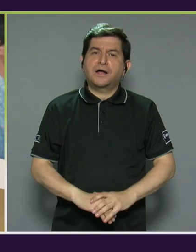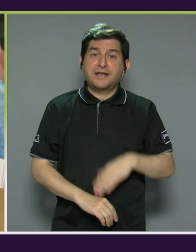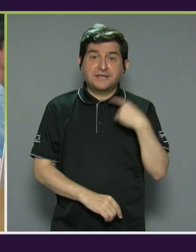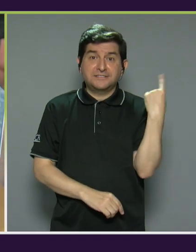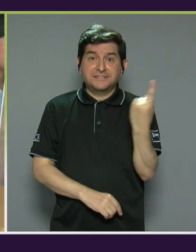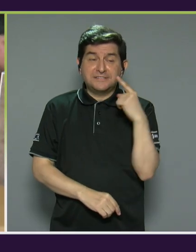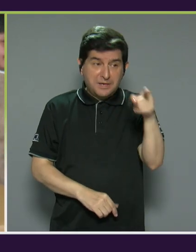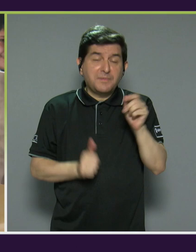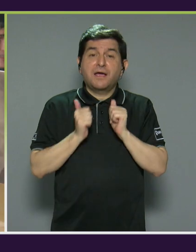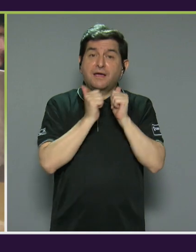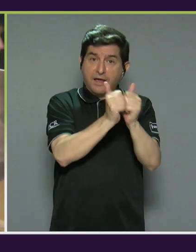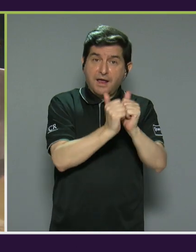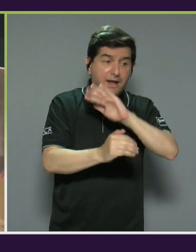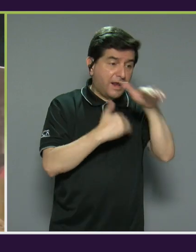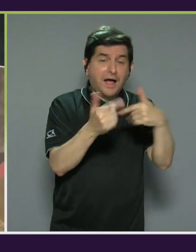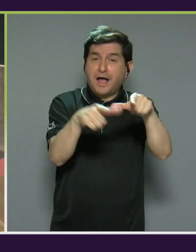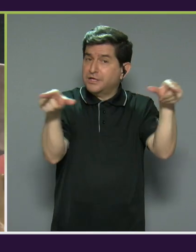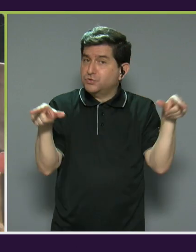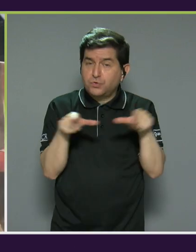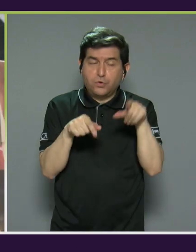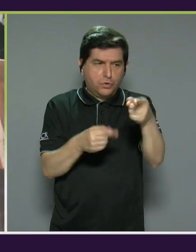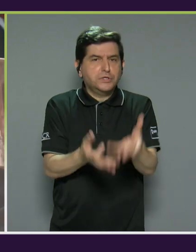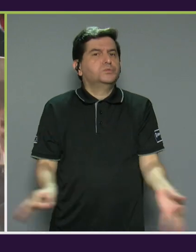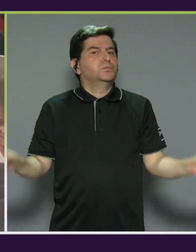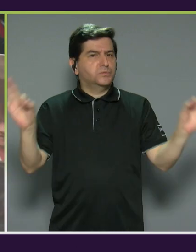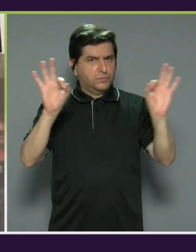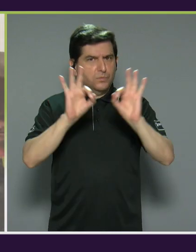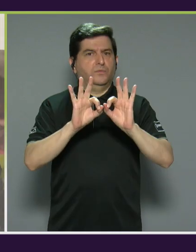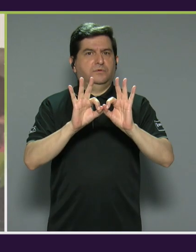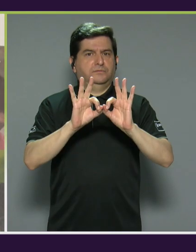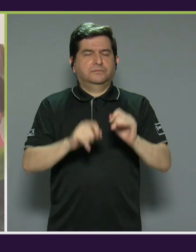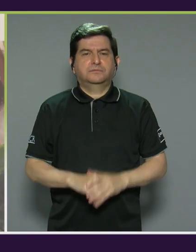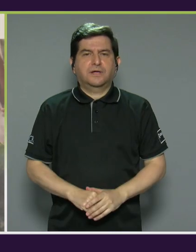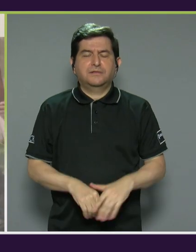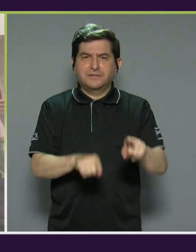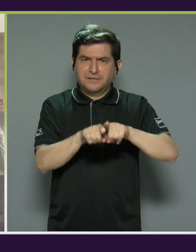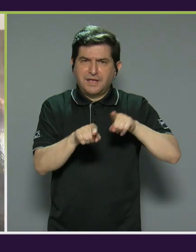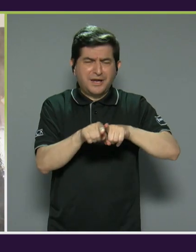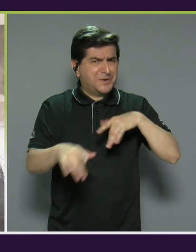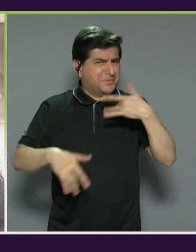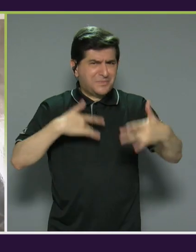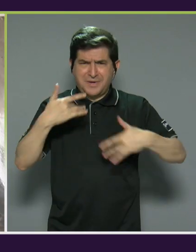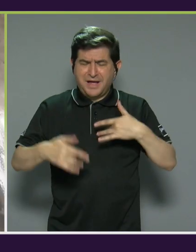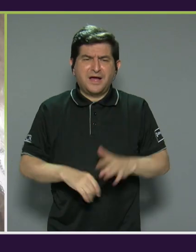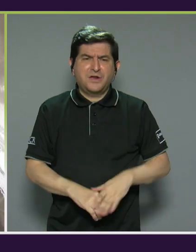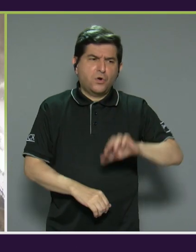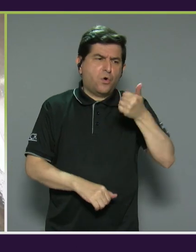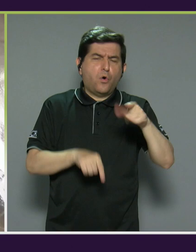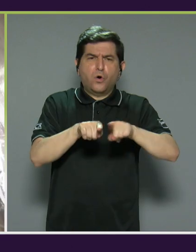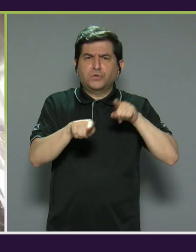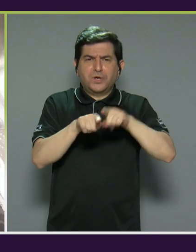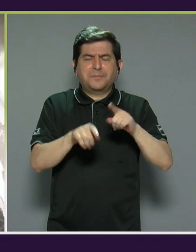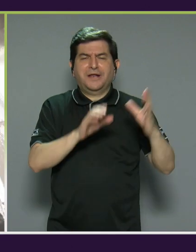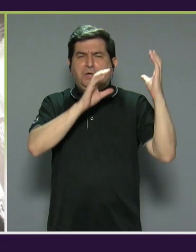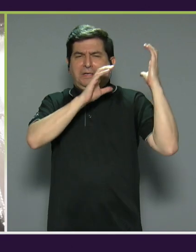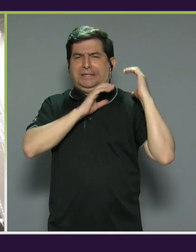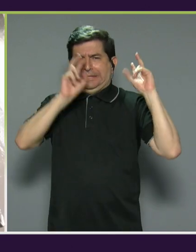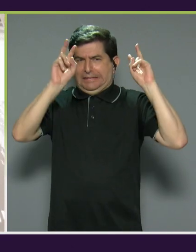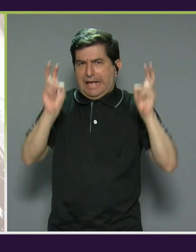siempre él ha ido con nosotros a toda parte y eso es algo muy importante, que el hermano no sienta que su otro hermano es una carga.